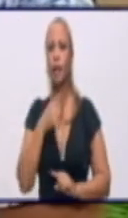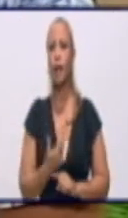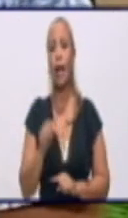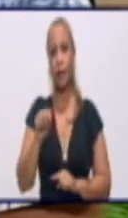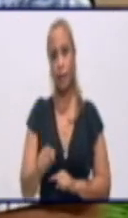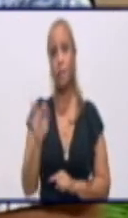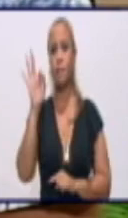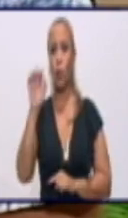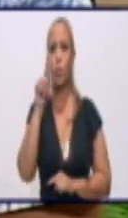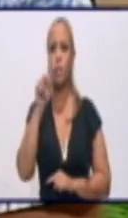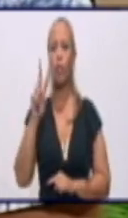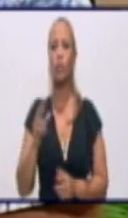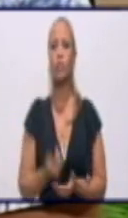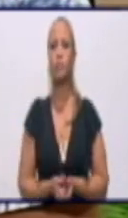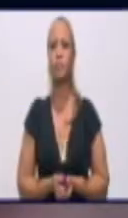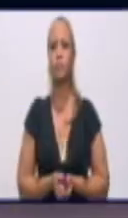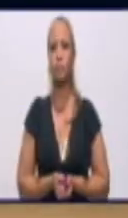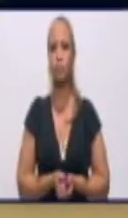revista Frecuencia 12.